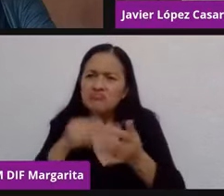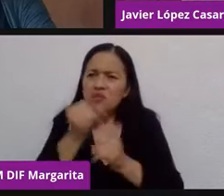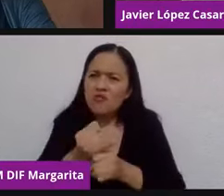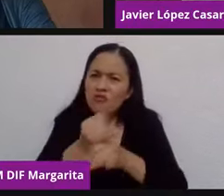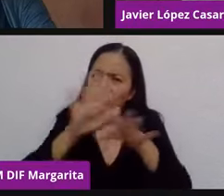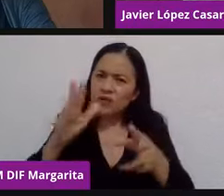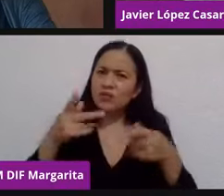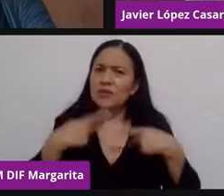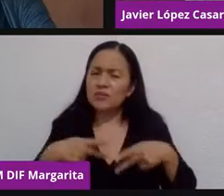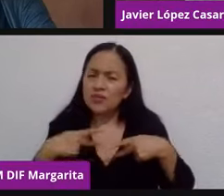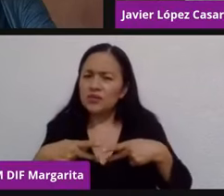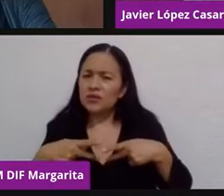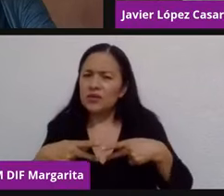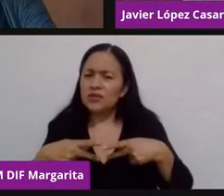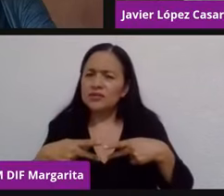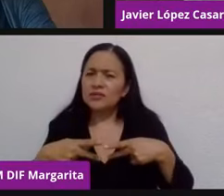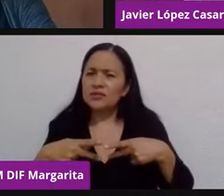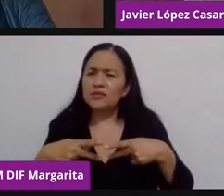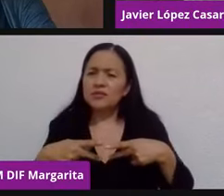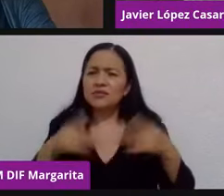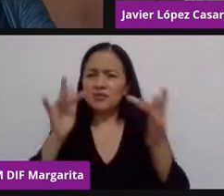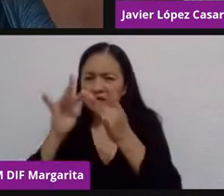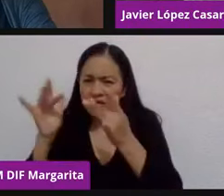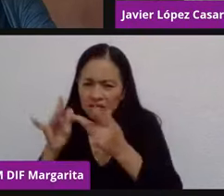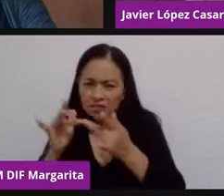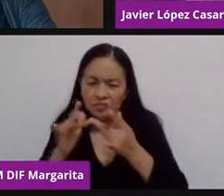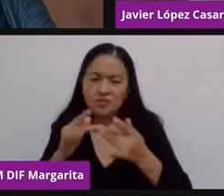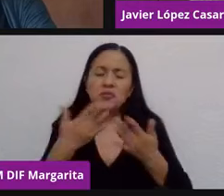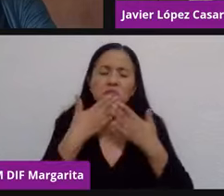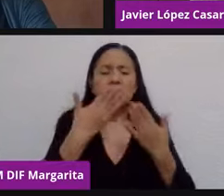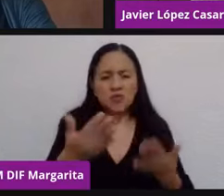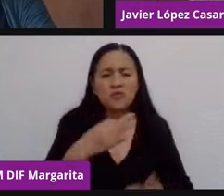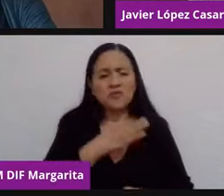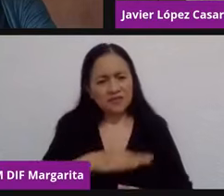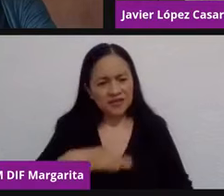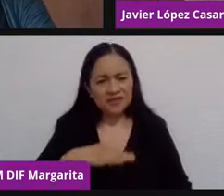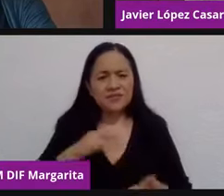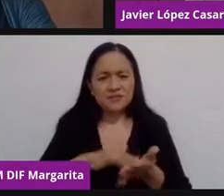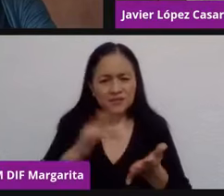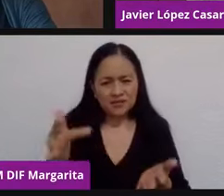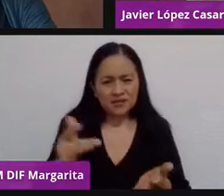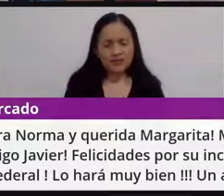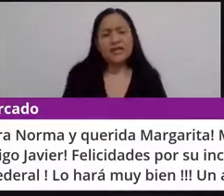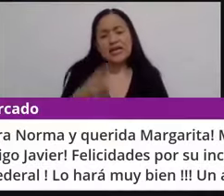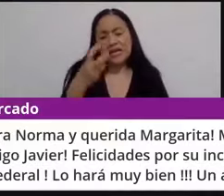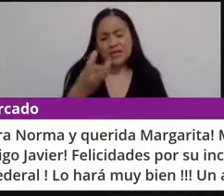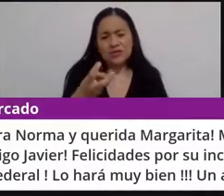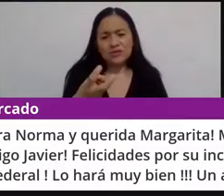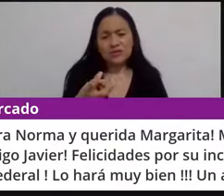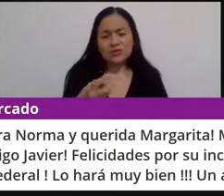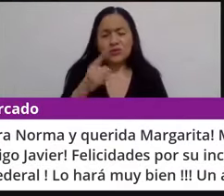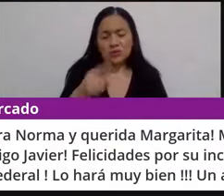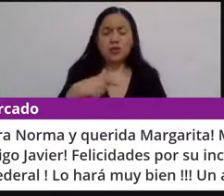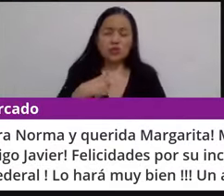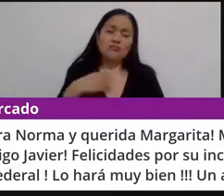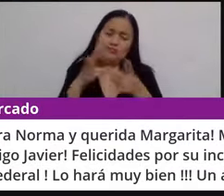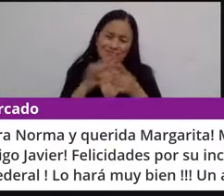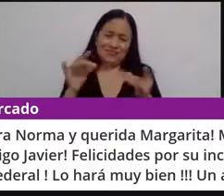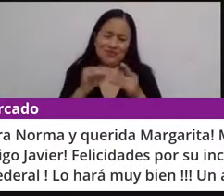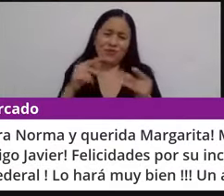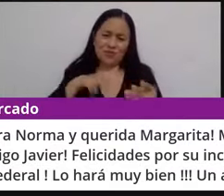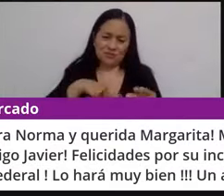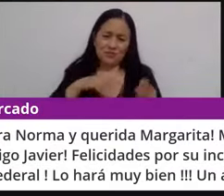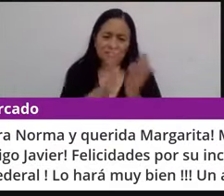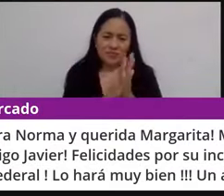ciudadanía. felicidades por este por este espacio, por este esfuerzo. Y es un poquito lo que lo que pretendo en el libro. Y lo que te quería compartir